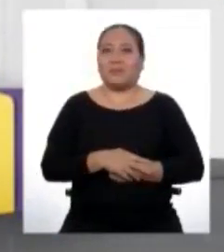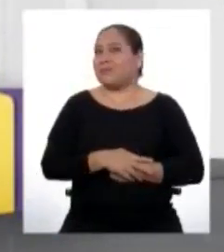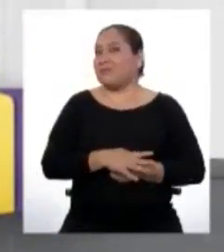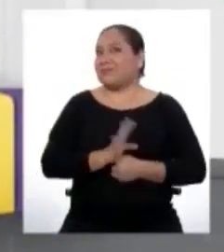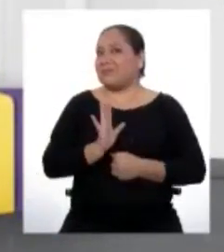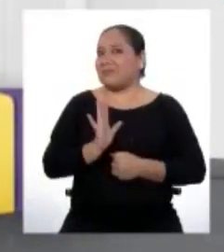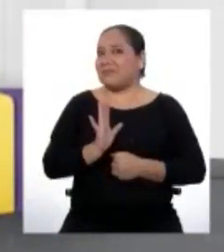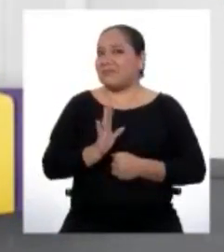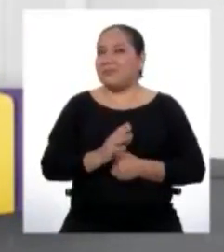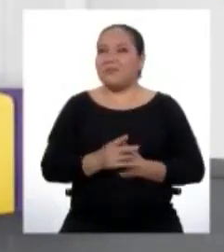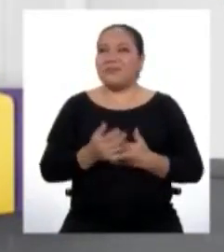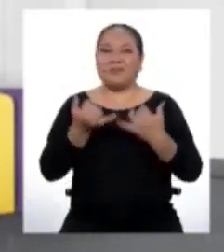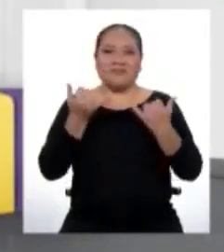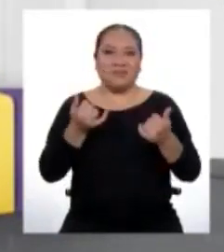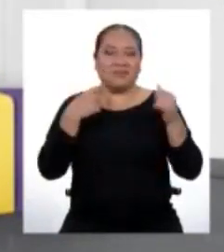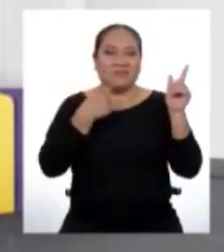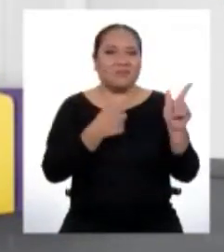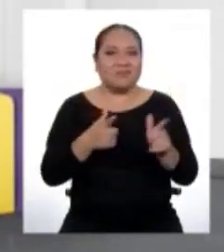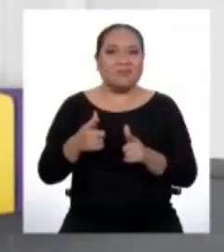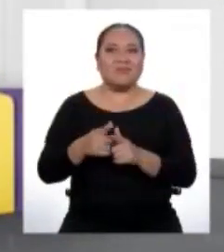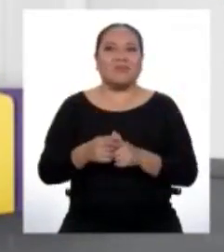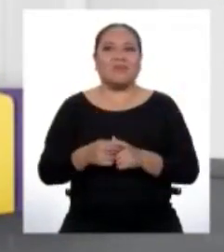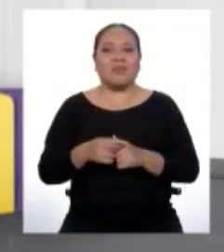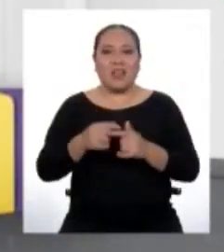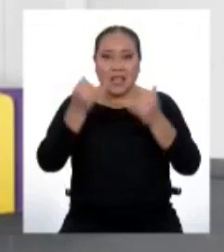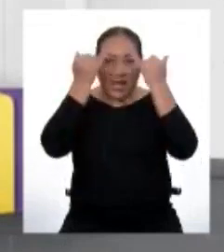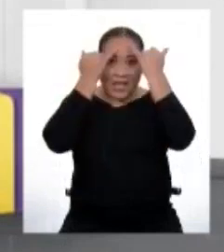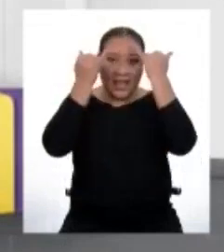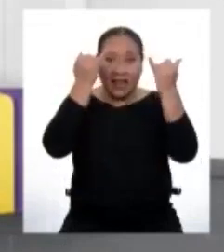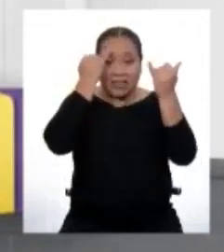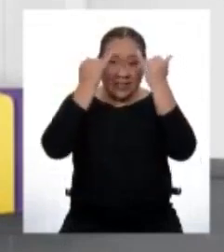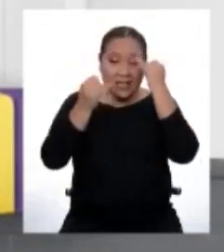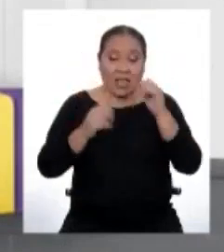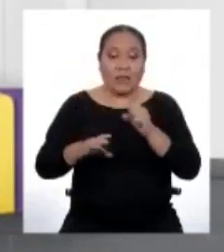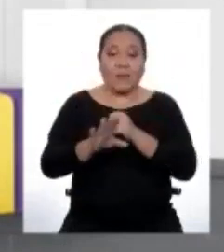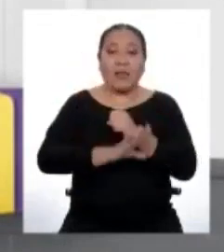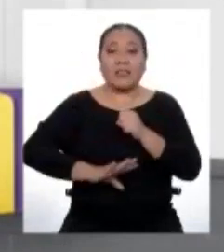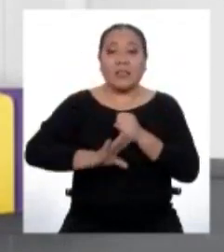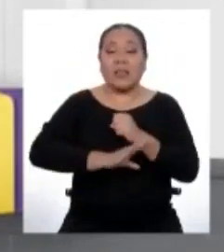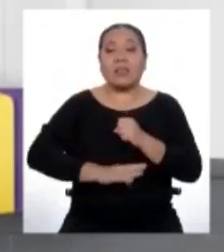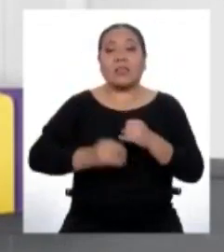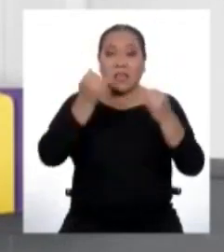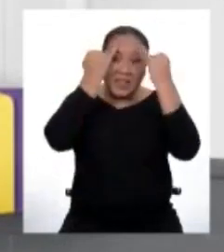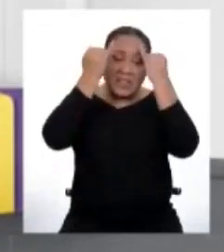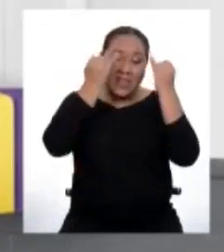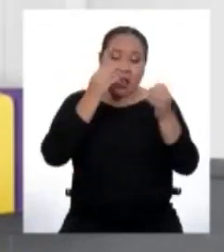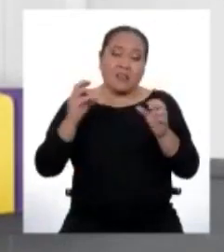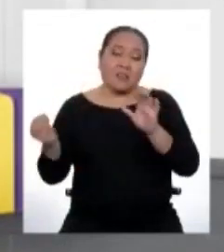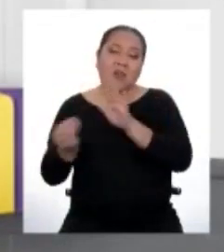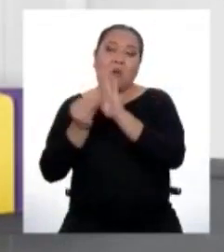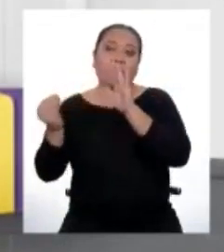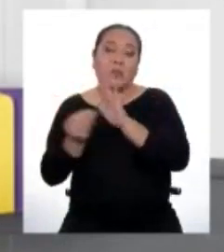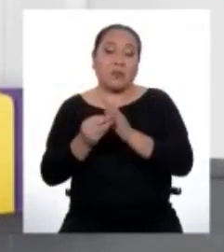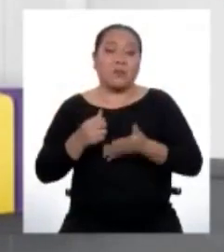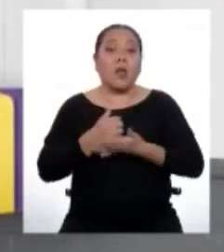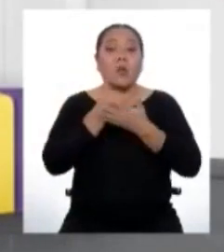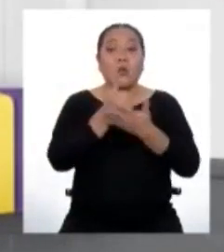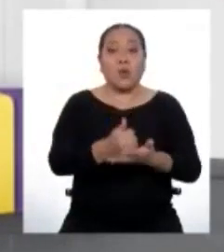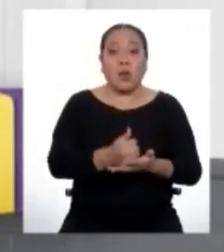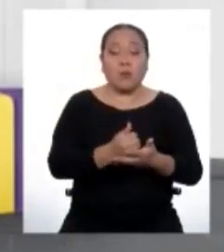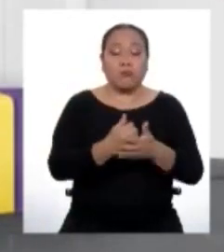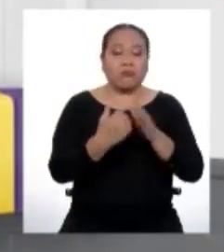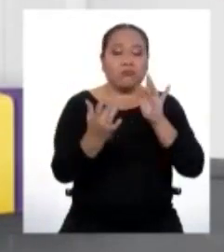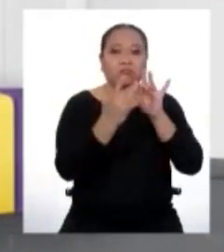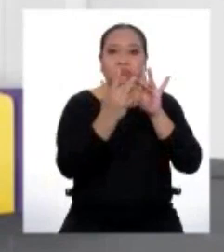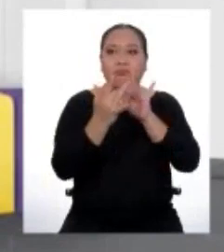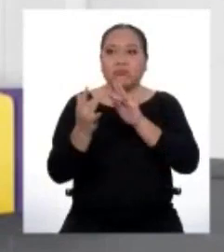¡Ajá! ¡Justo a tiempo! Identificar la idea principal y las ideas secundarias no solo nos ayudarán en las redes sociales. Nos acaba